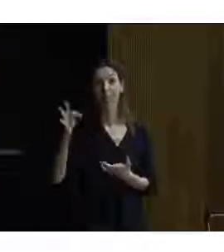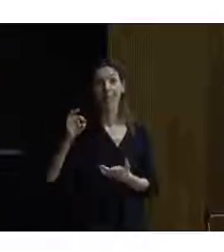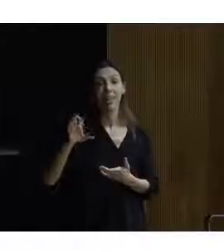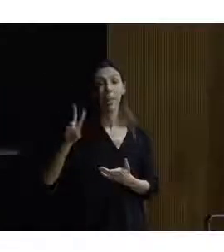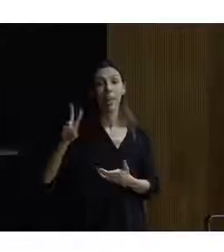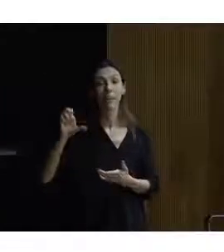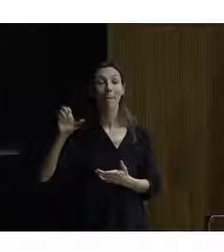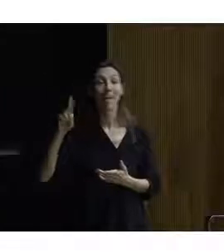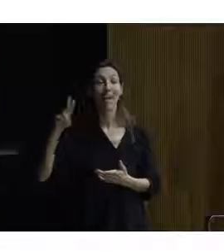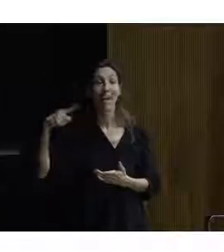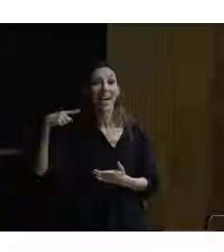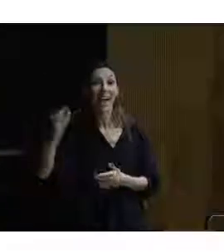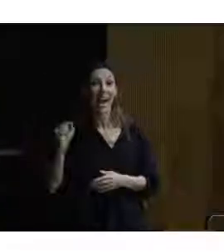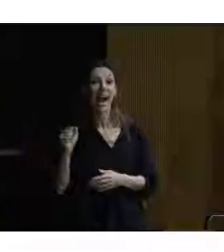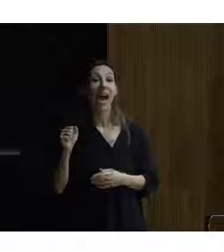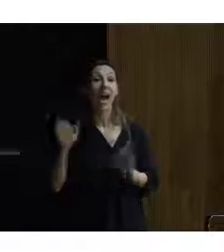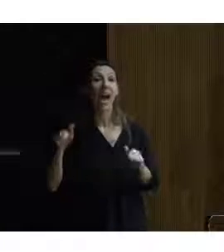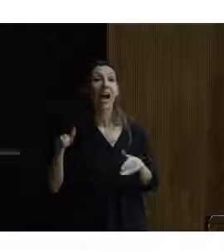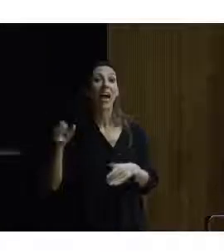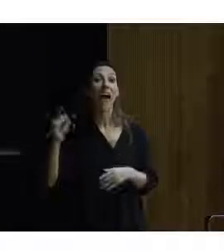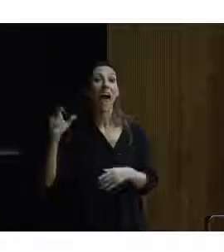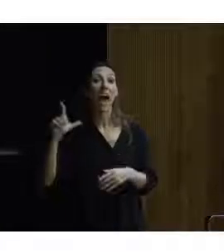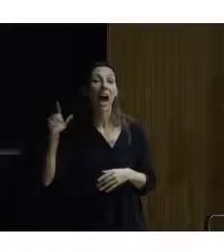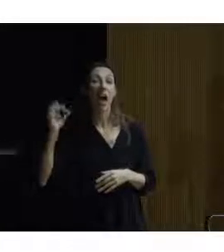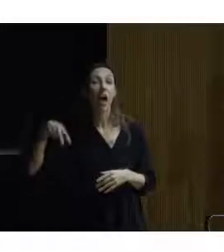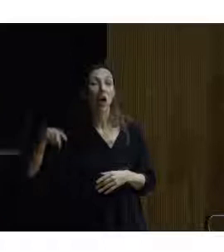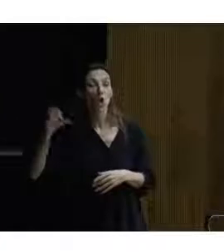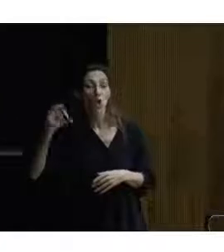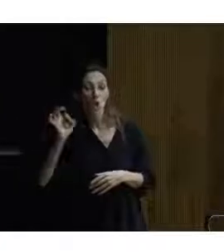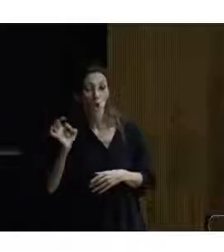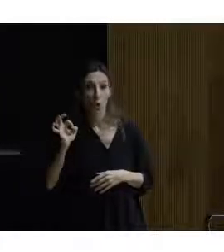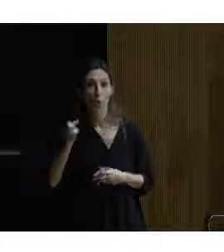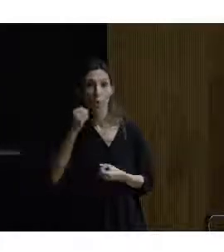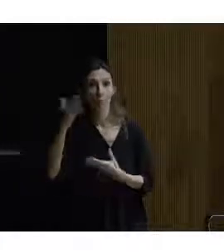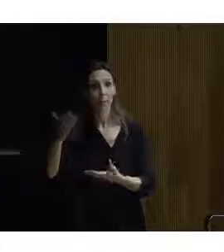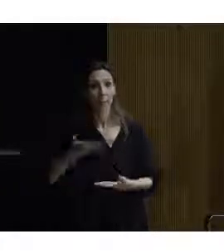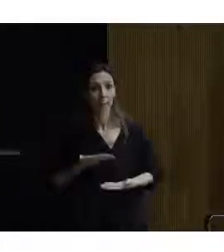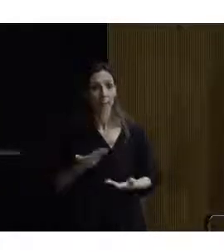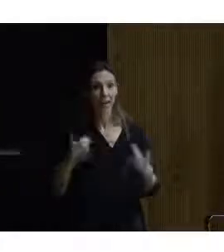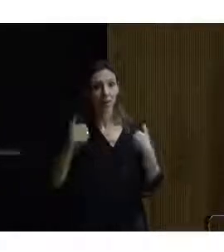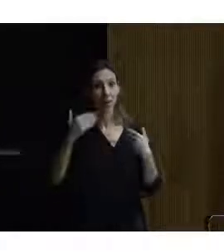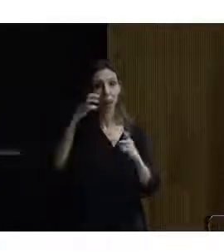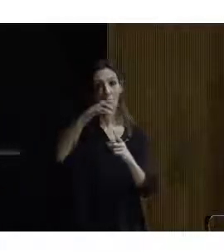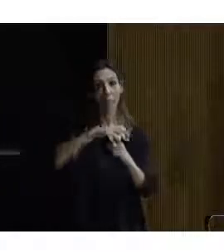Alonso García. Bienvenida. Es responsable del Parque de Prehistoria de Teberga.